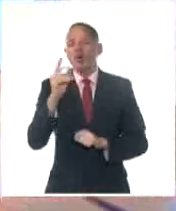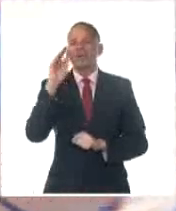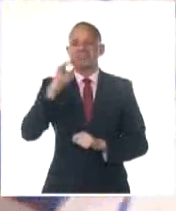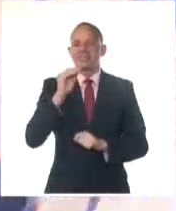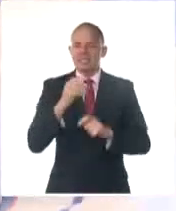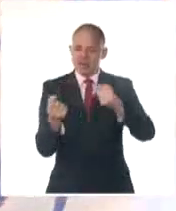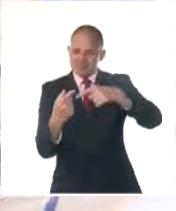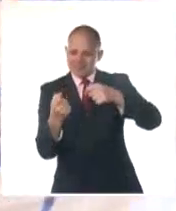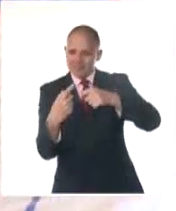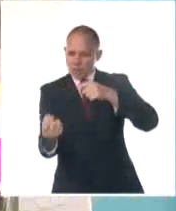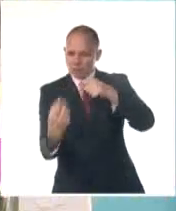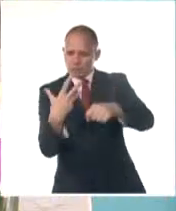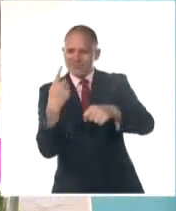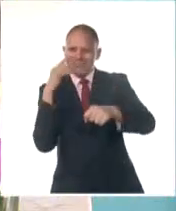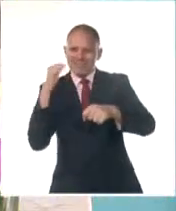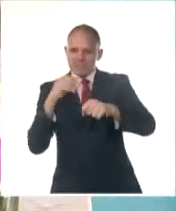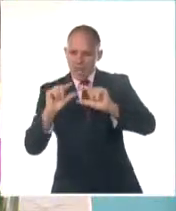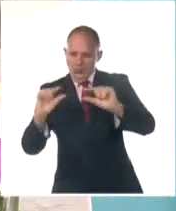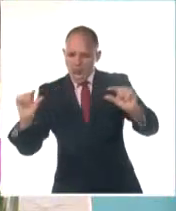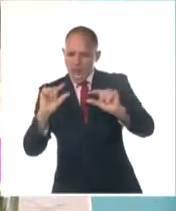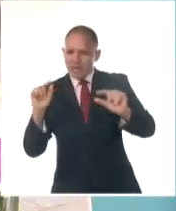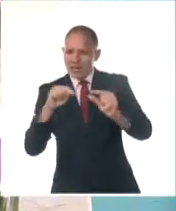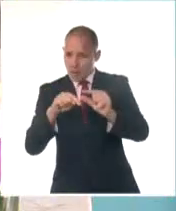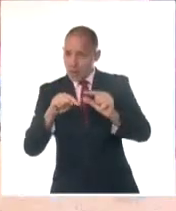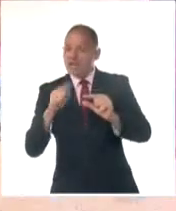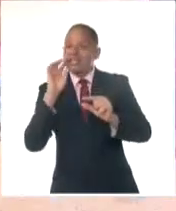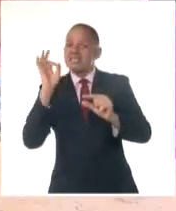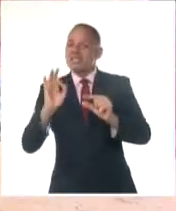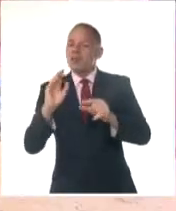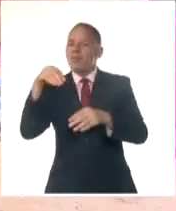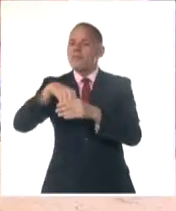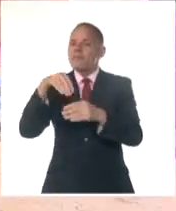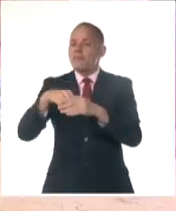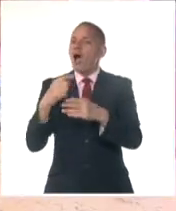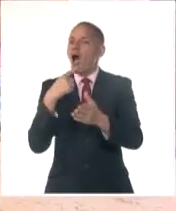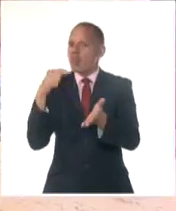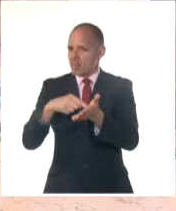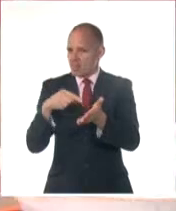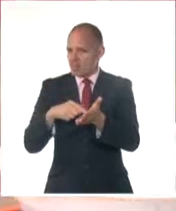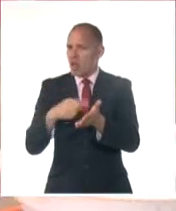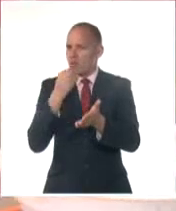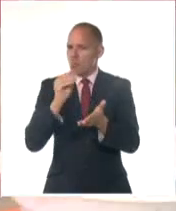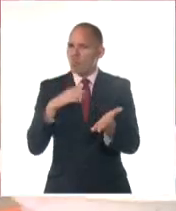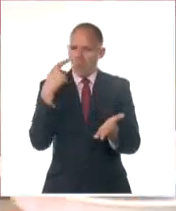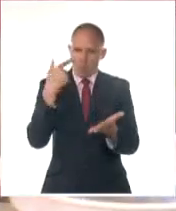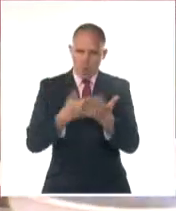emitido por transfer móvil que se almacena en la carpeta pago por móvil del celular.